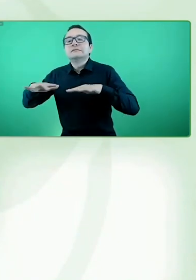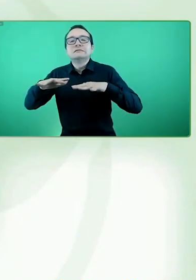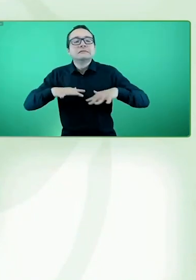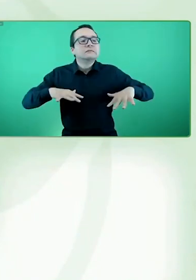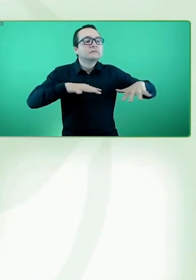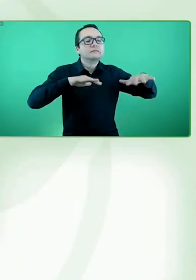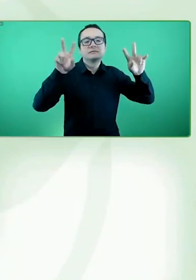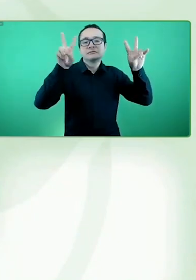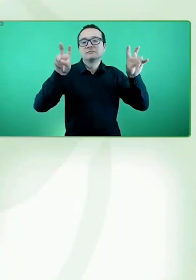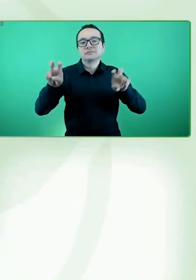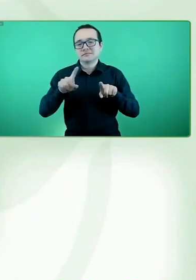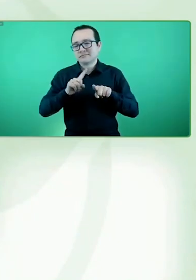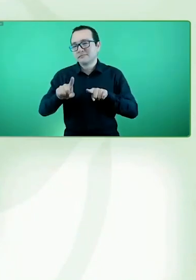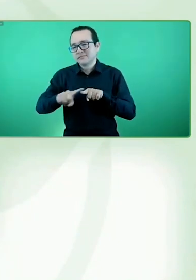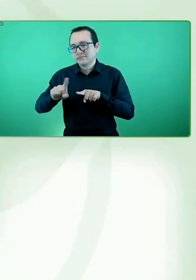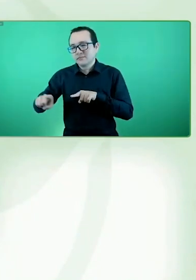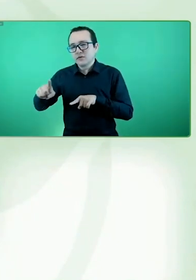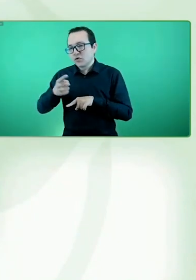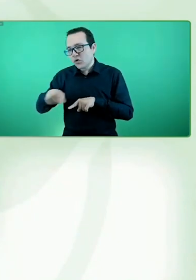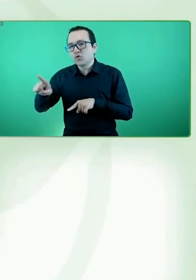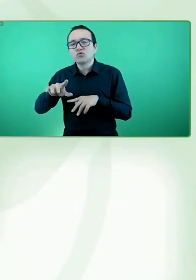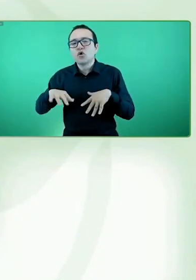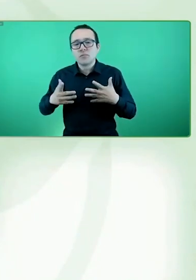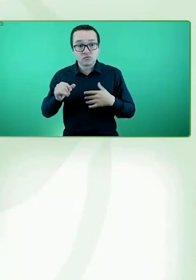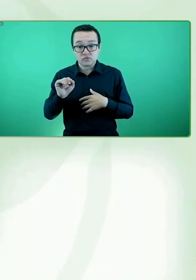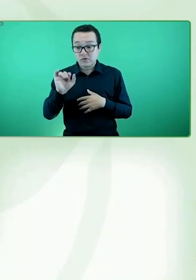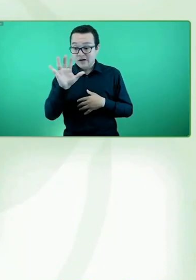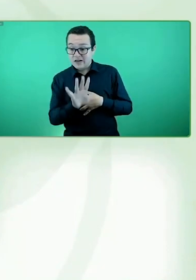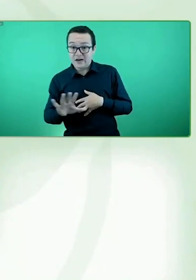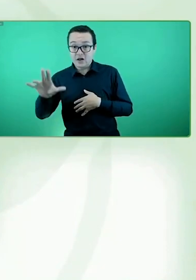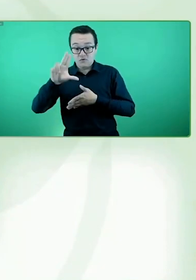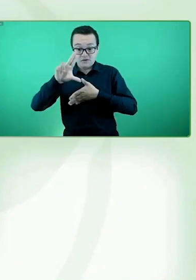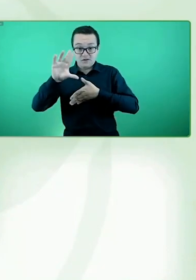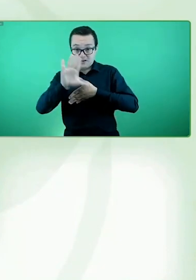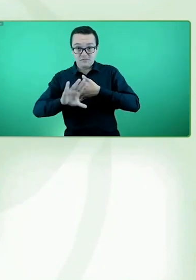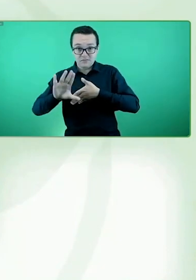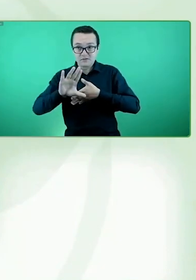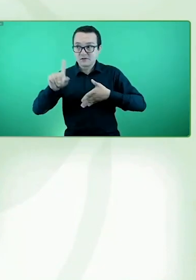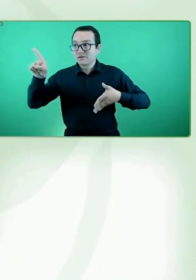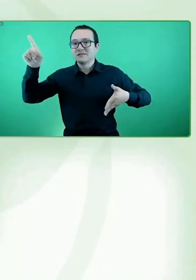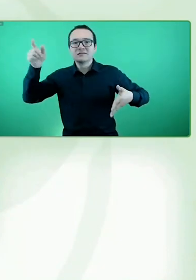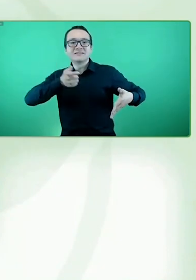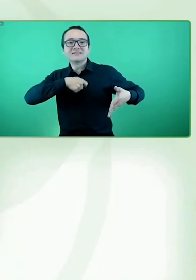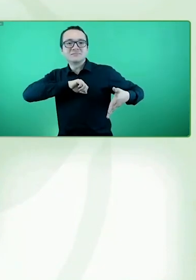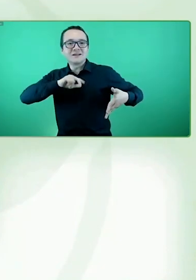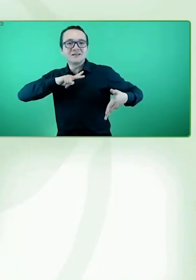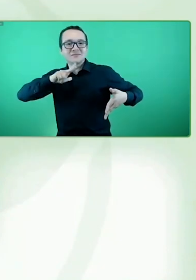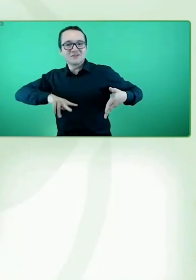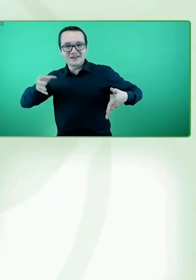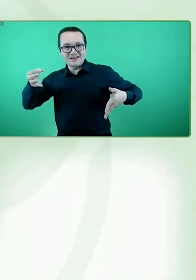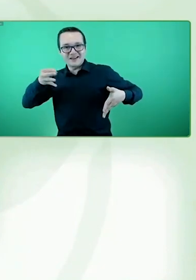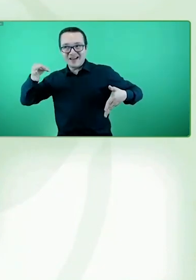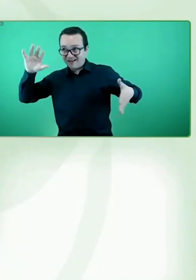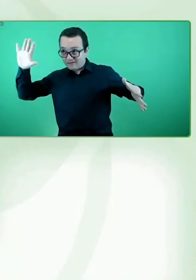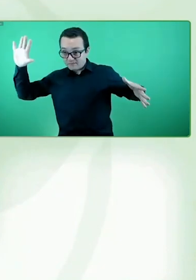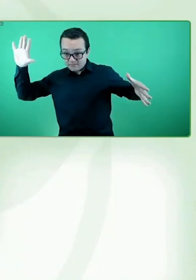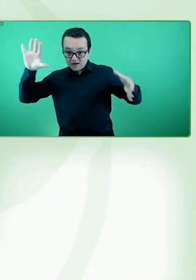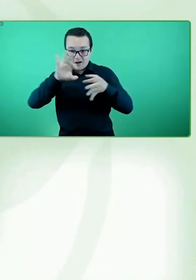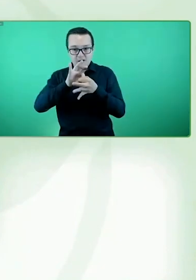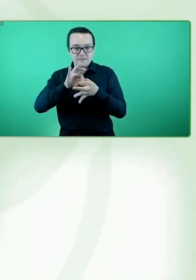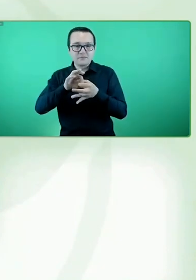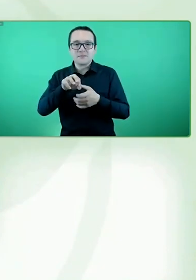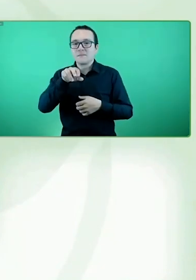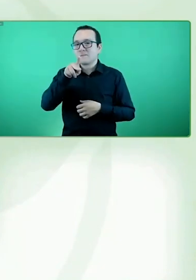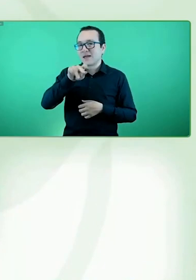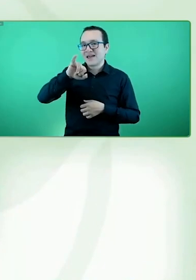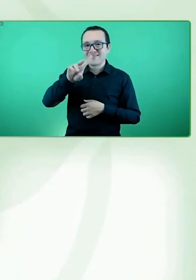estados, de la región ya no latinoamericana, sino iberoamericana, a través de ese programa iberoamericano de discapacidad. Por lo